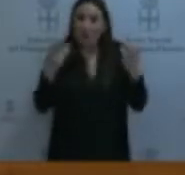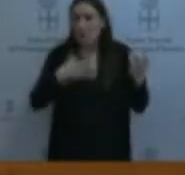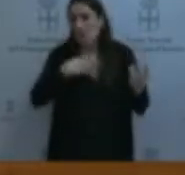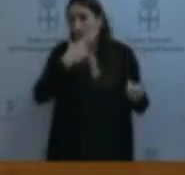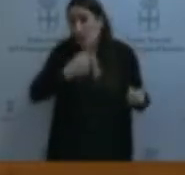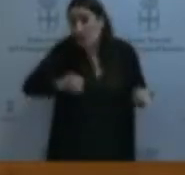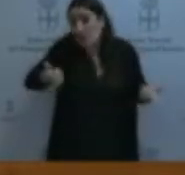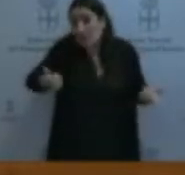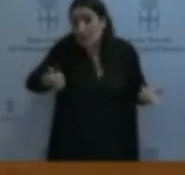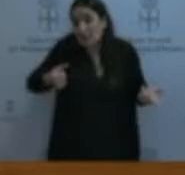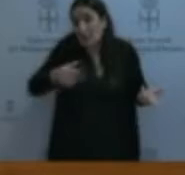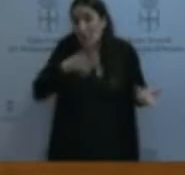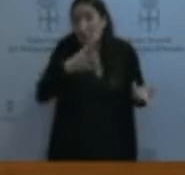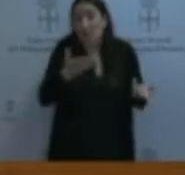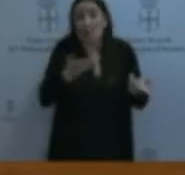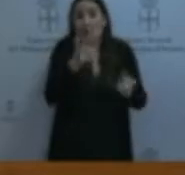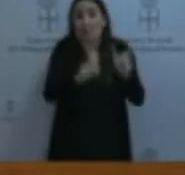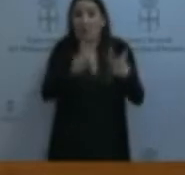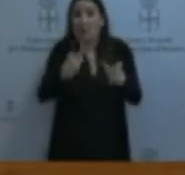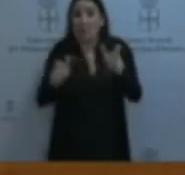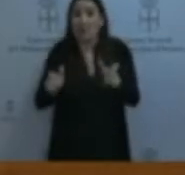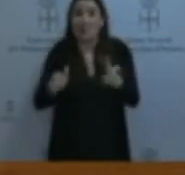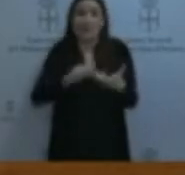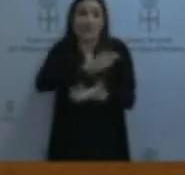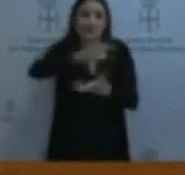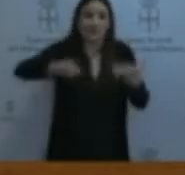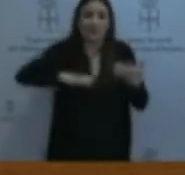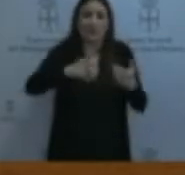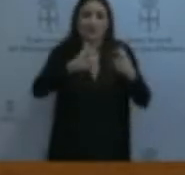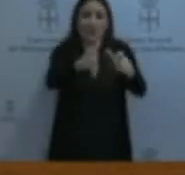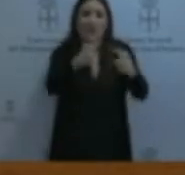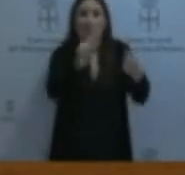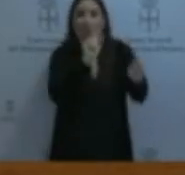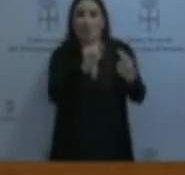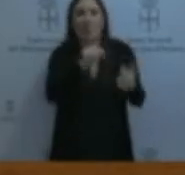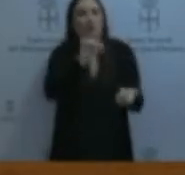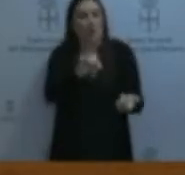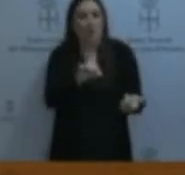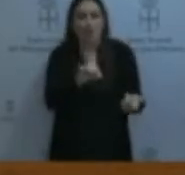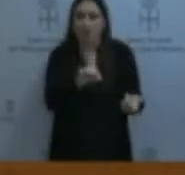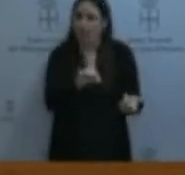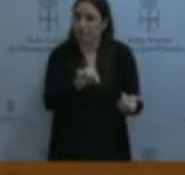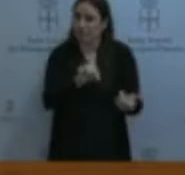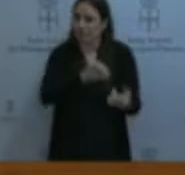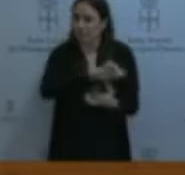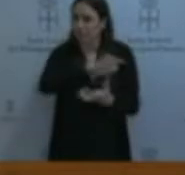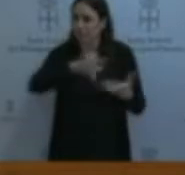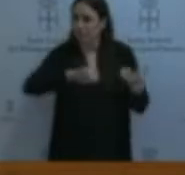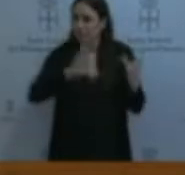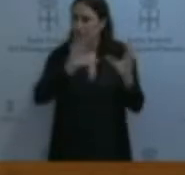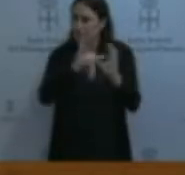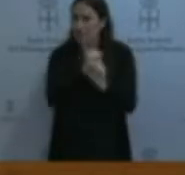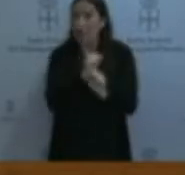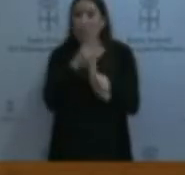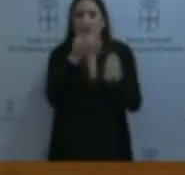mantiene adocenada la gente en la maraña de las mesas de negociación, que eso sí que es una verdadera trama, porque siempre se